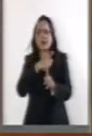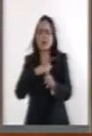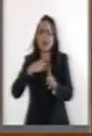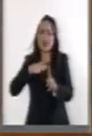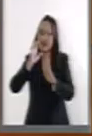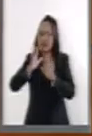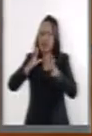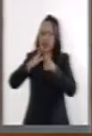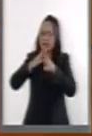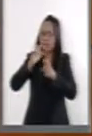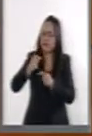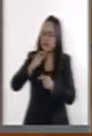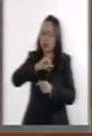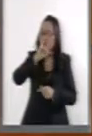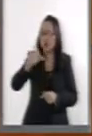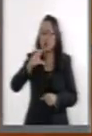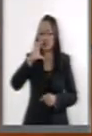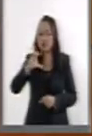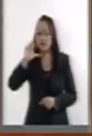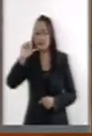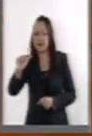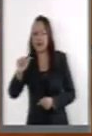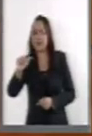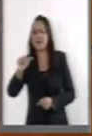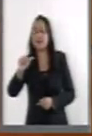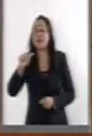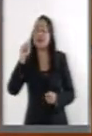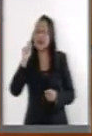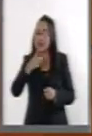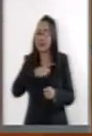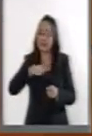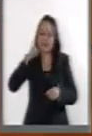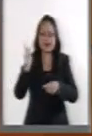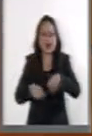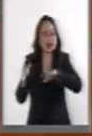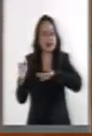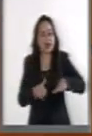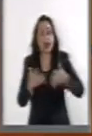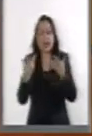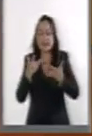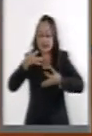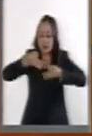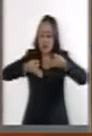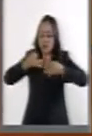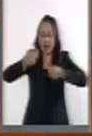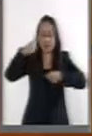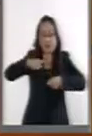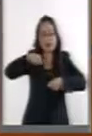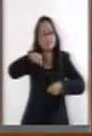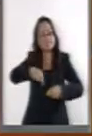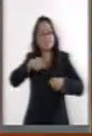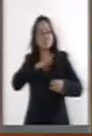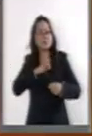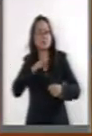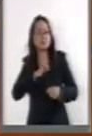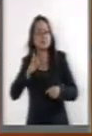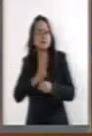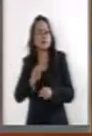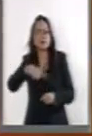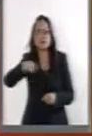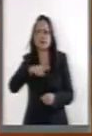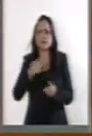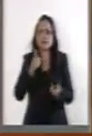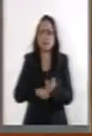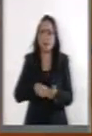de las juntas de conciliación y arbitraje y la creación de tribunales laborales en el seno de los poderes